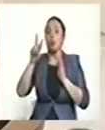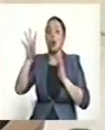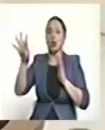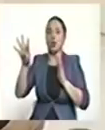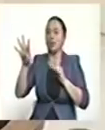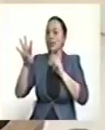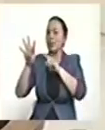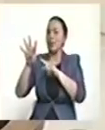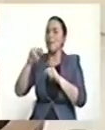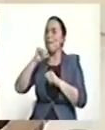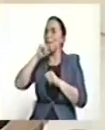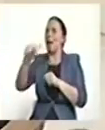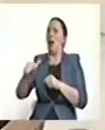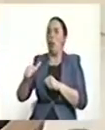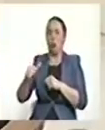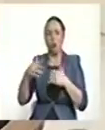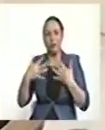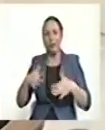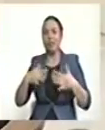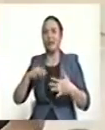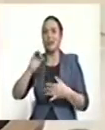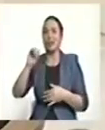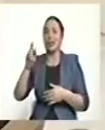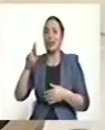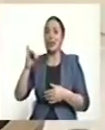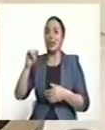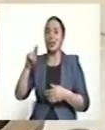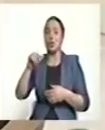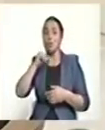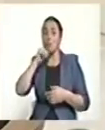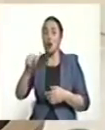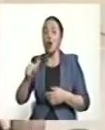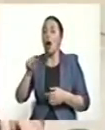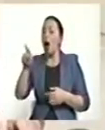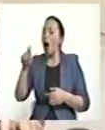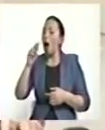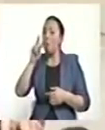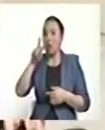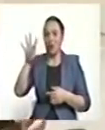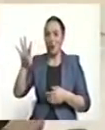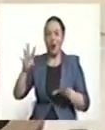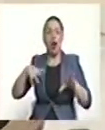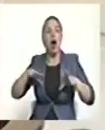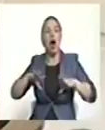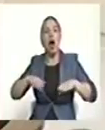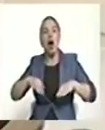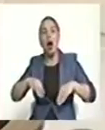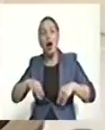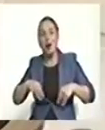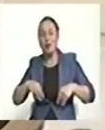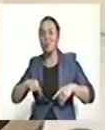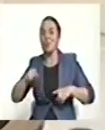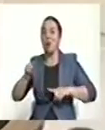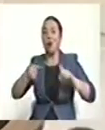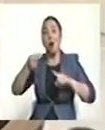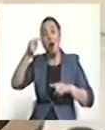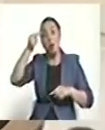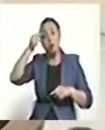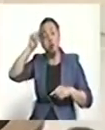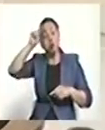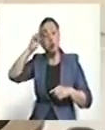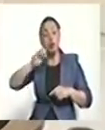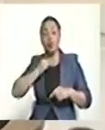más grave, senador Guillermo Santos. Porque están permitiendo que las fuentes de interpretación del derecho